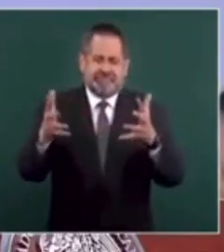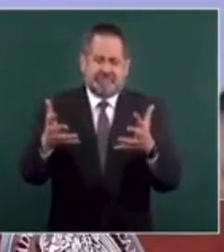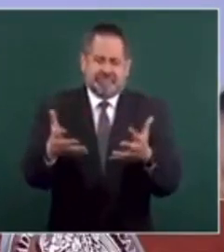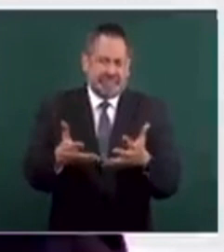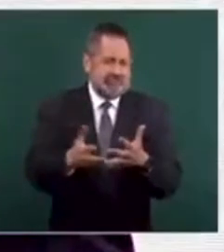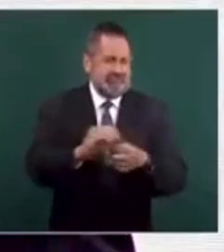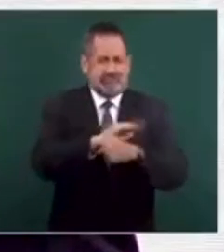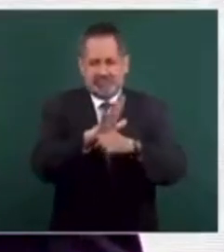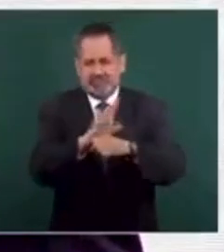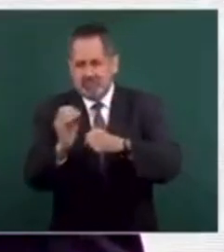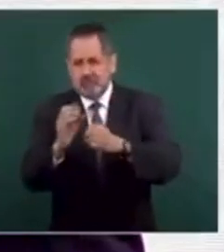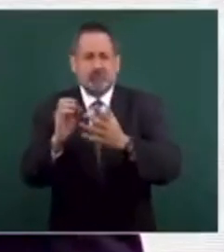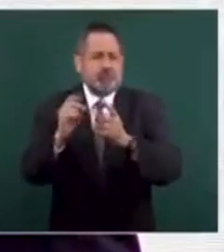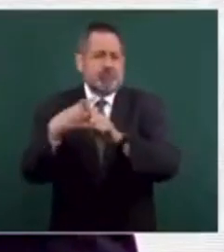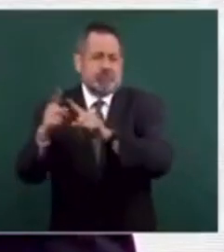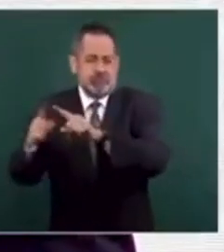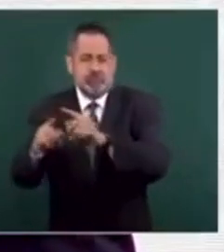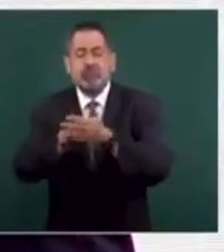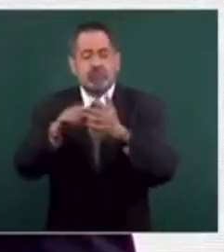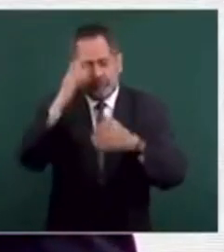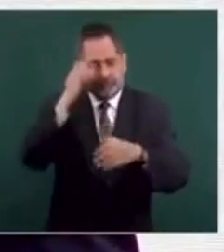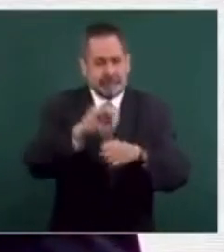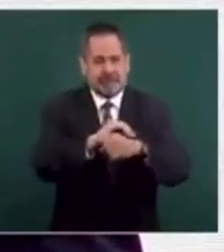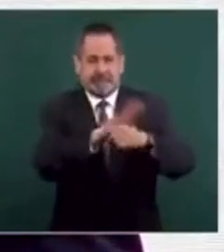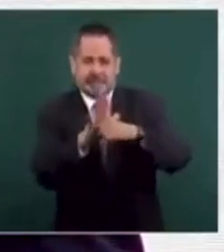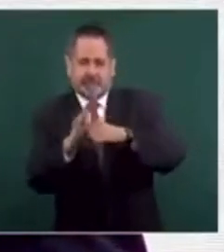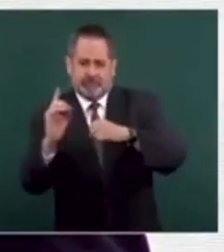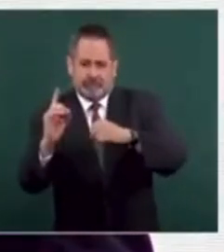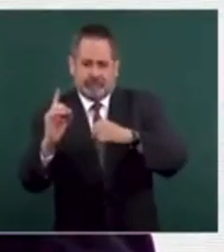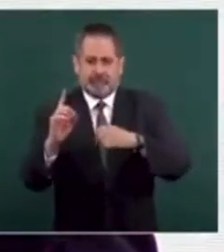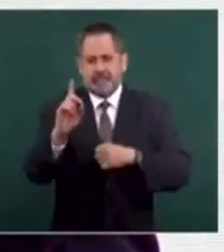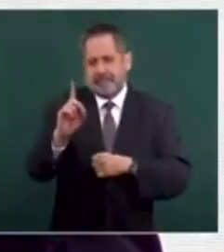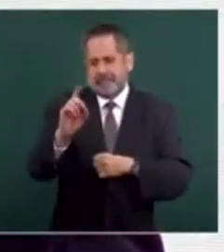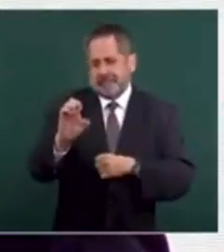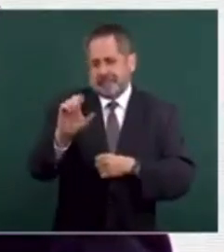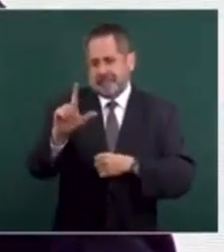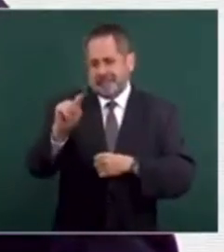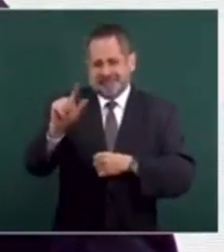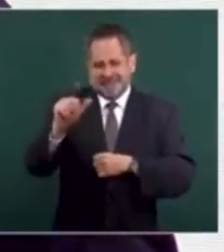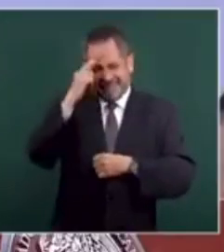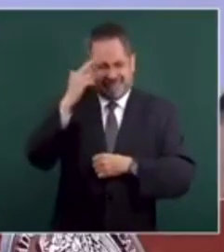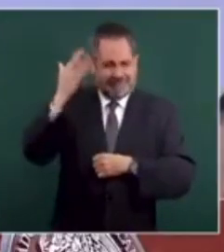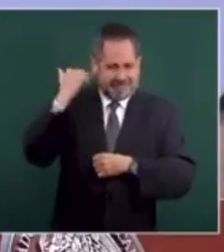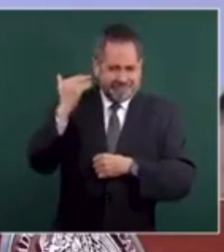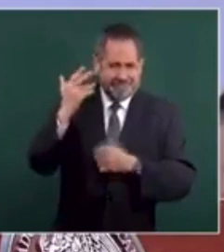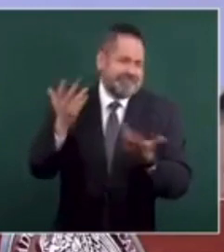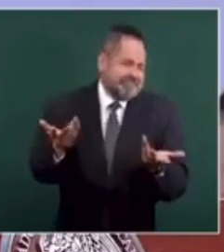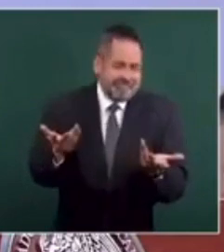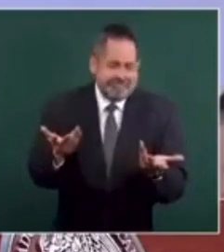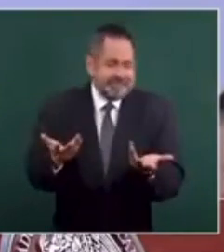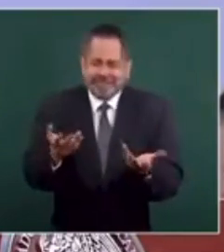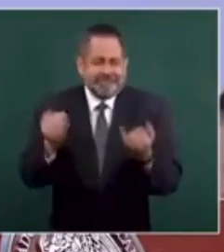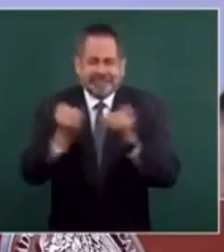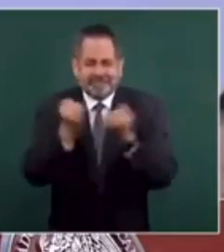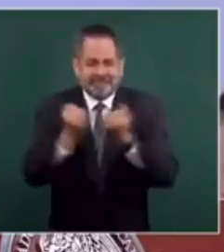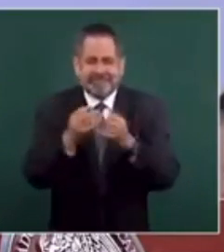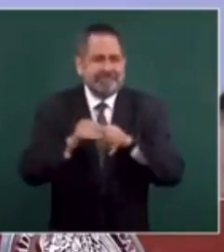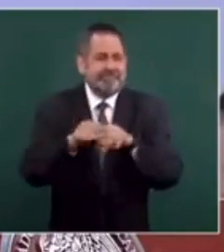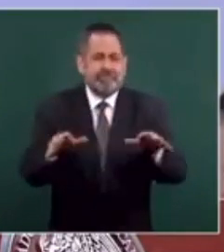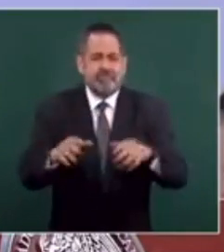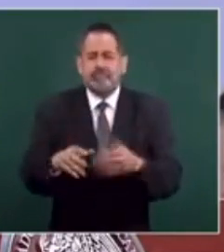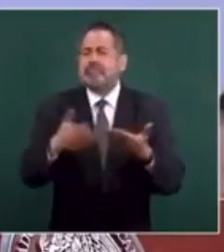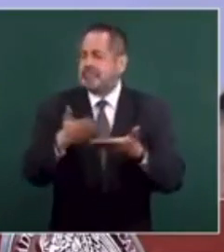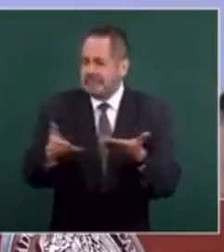variante, como fue en el caso de Delta. Espero que todo mundo se acuerde de ello. Podemos prácticamente garantizar que